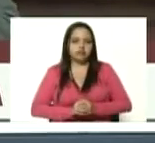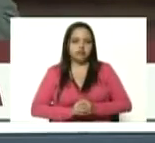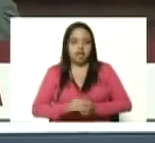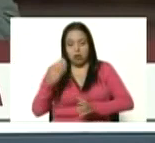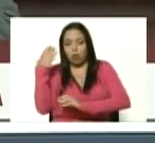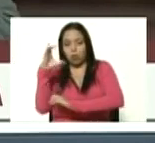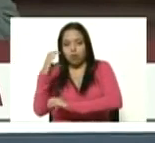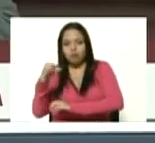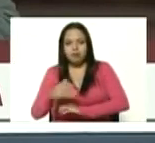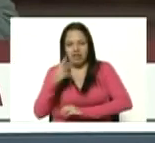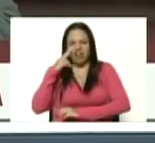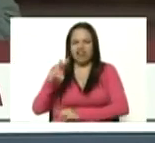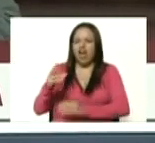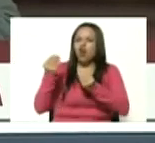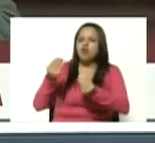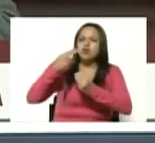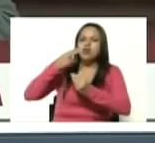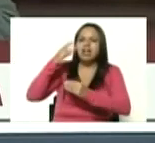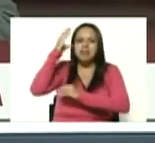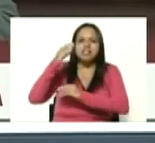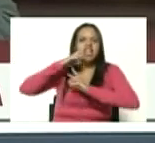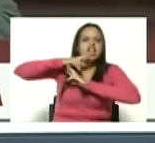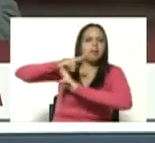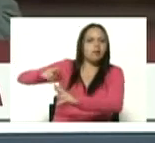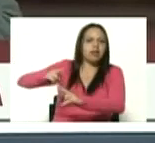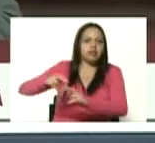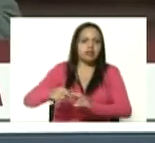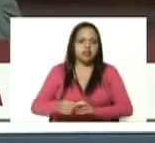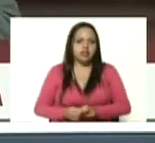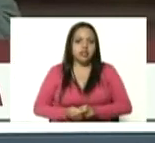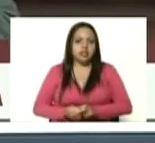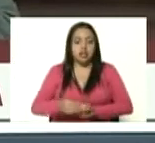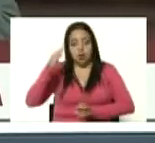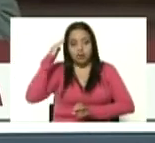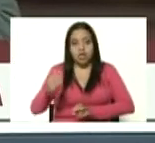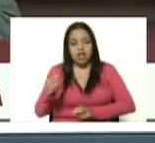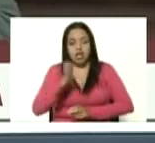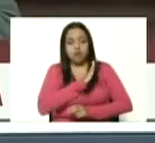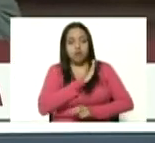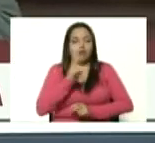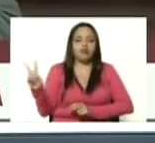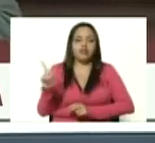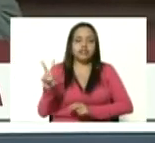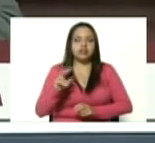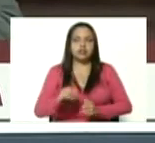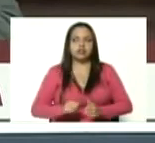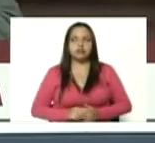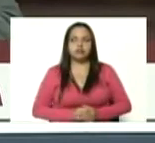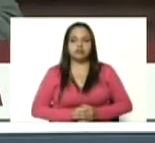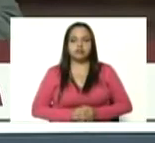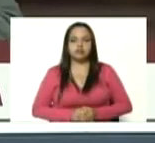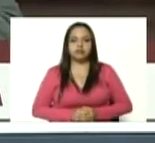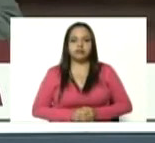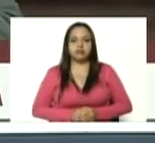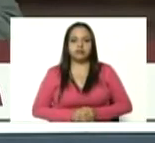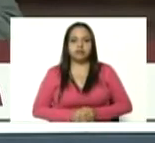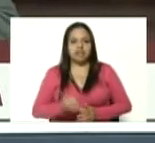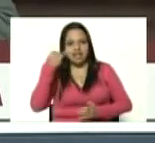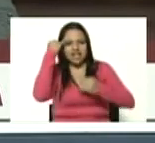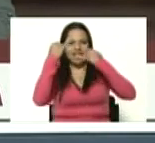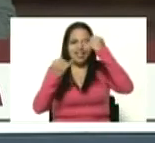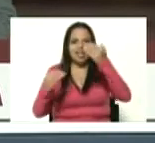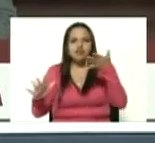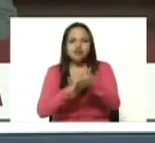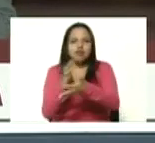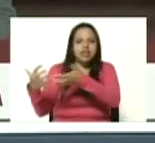capacidad de fuego de combate la efectividad militar de nuestra fuerza armada nacional bolivariana y la doctrina es la guerra de